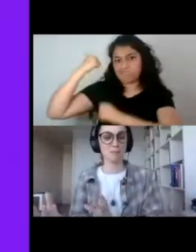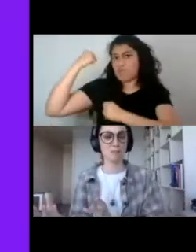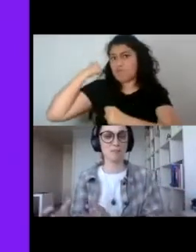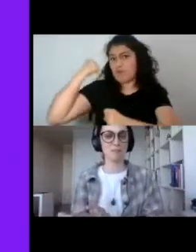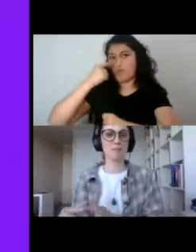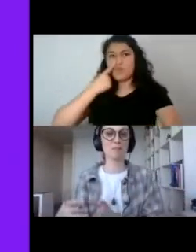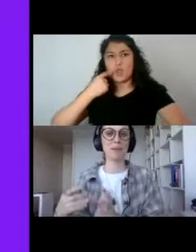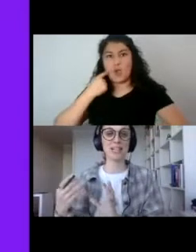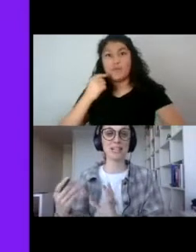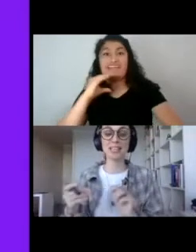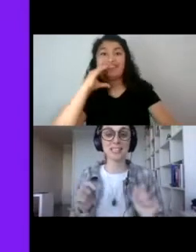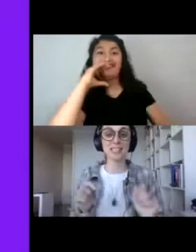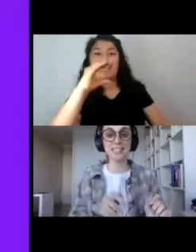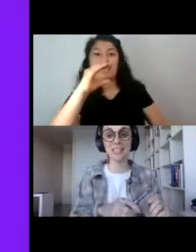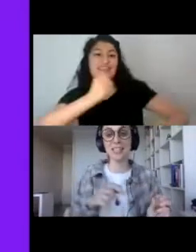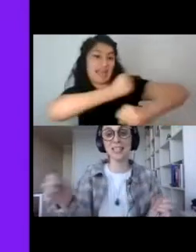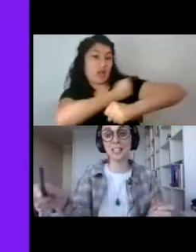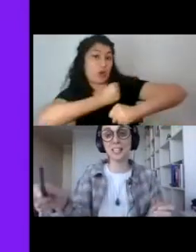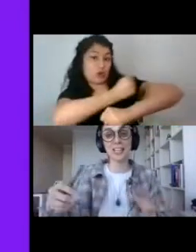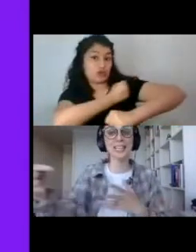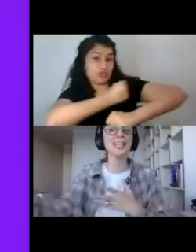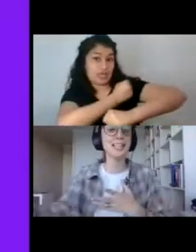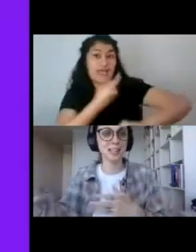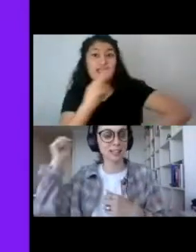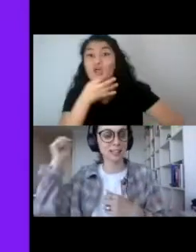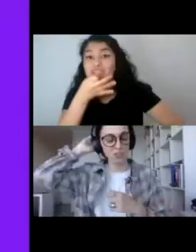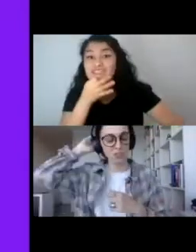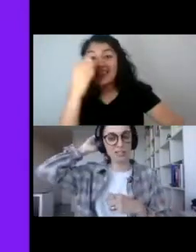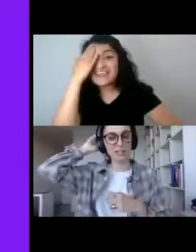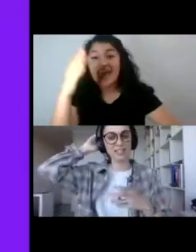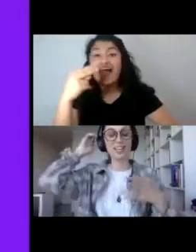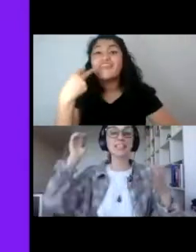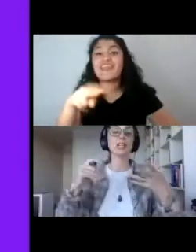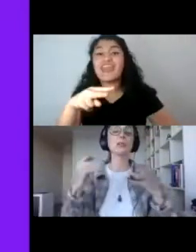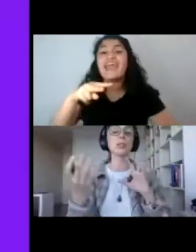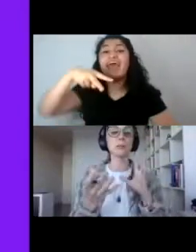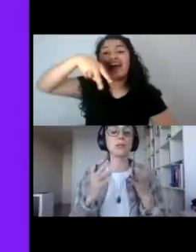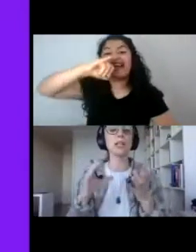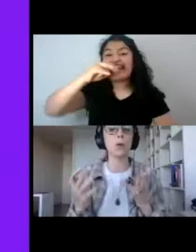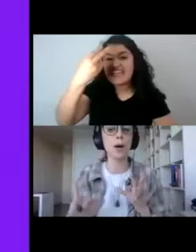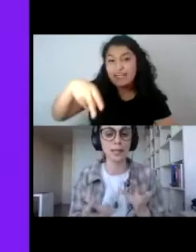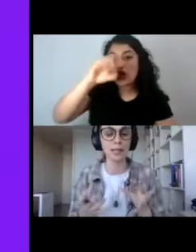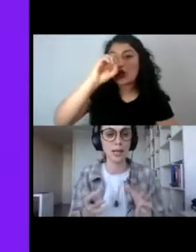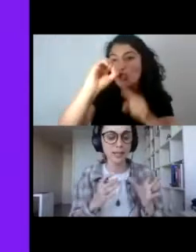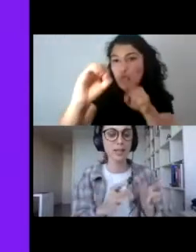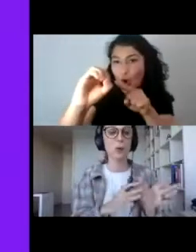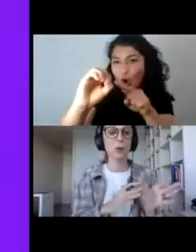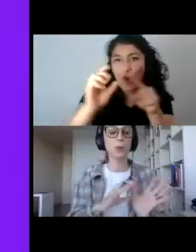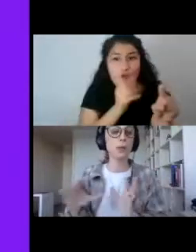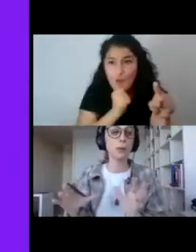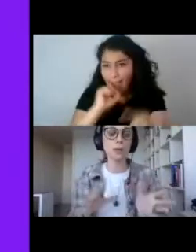para el día, ni siquiera sale de la niña en este caso. sea, ya incluso en términos de lenguaje hay